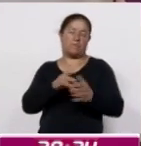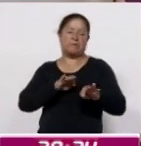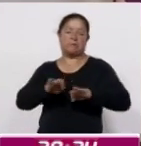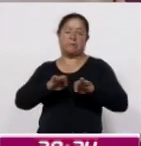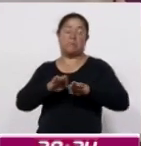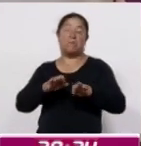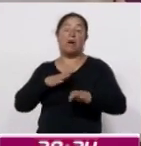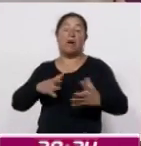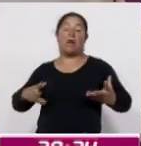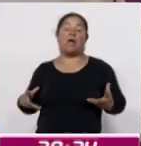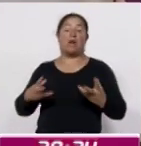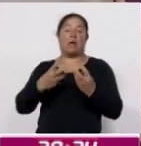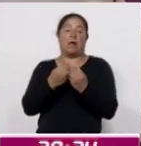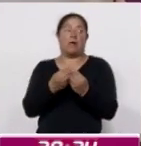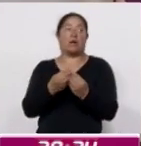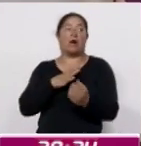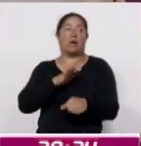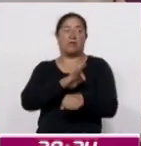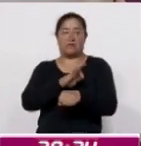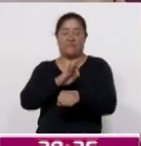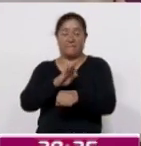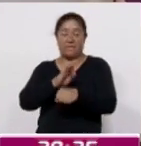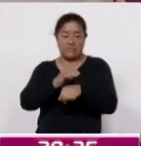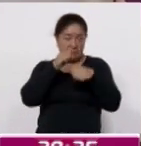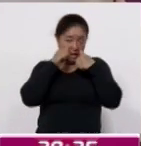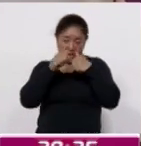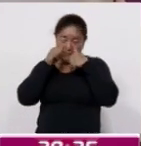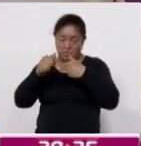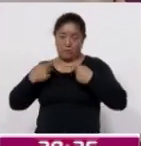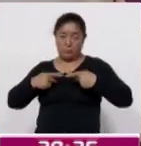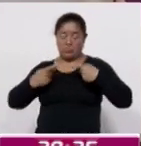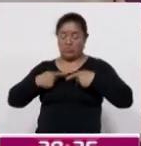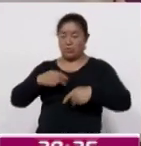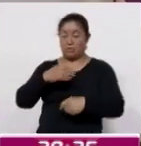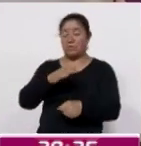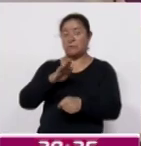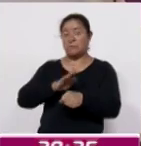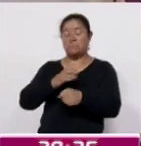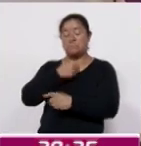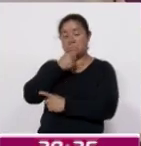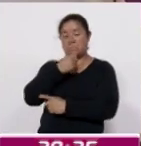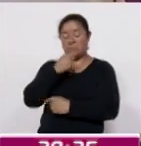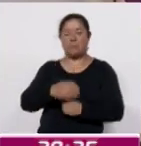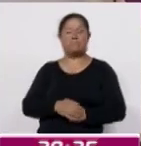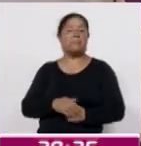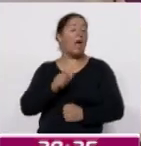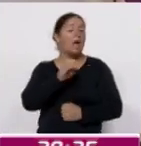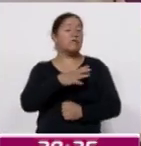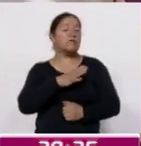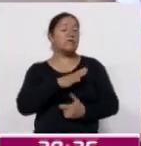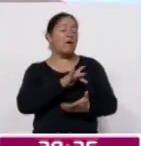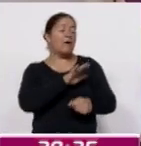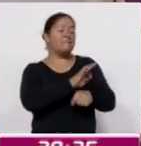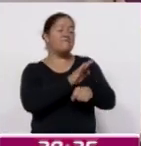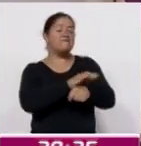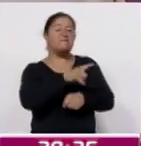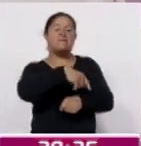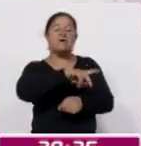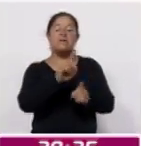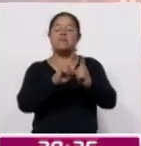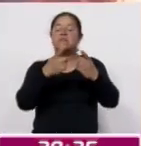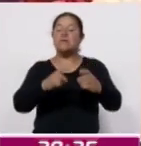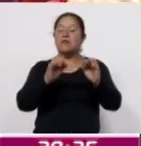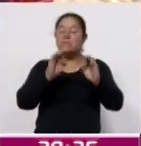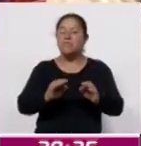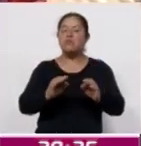aseguren la protección, la defensa y atención de nuestras personas mayores, favoreciendo así su pleno desarrollo e integración social.